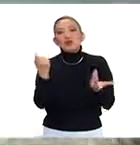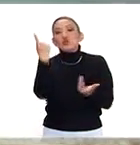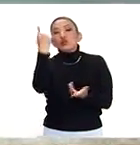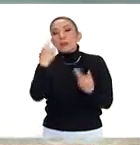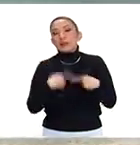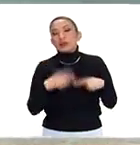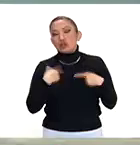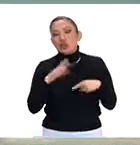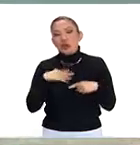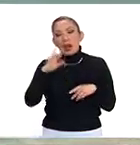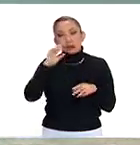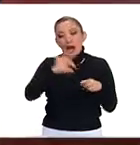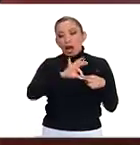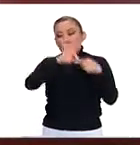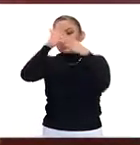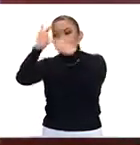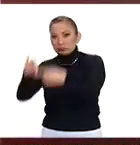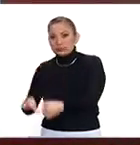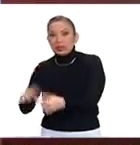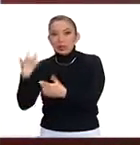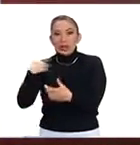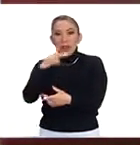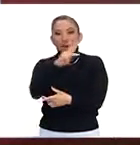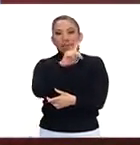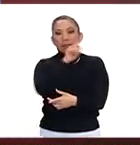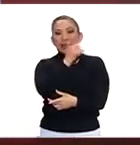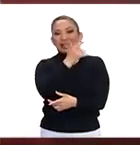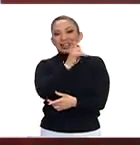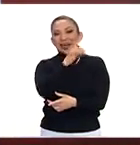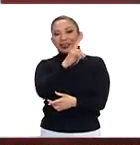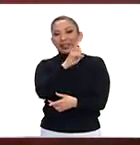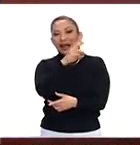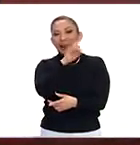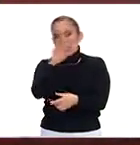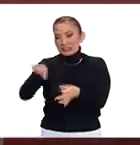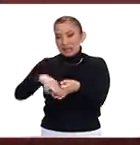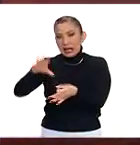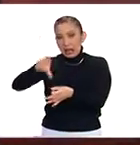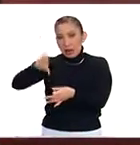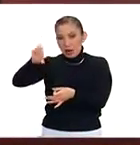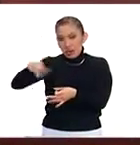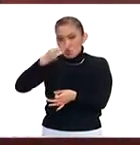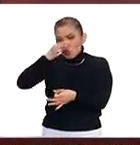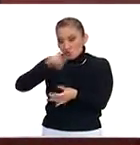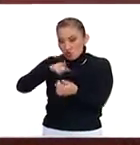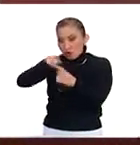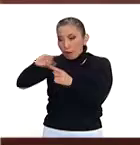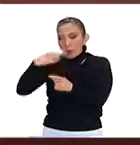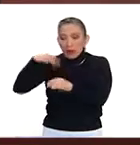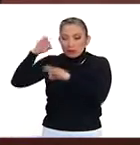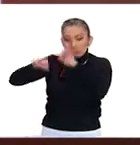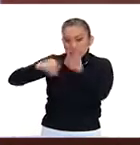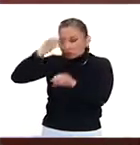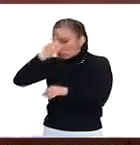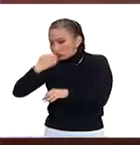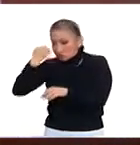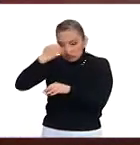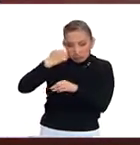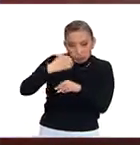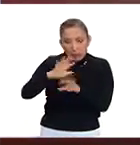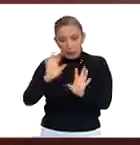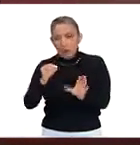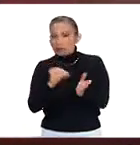persona más que fue trasladada de Playa del Carmen a un hospital de aquí, y de Cancún para revisión, así es de que